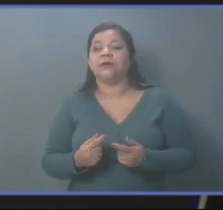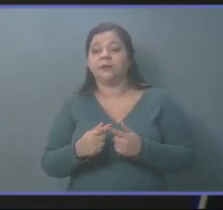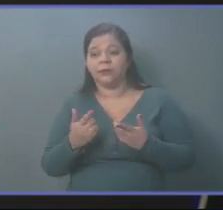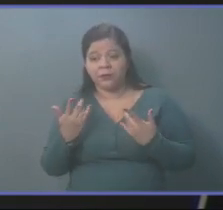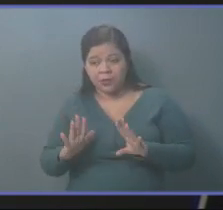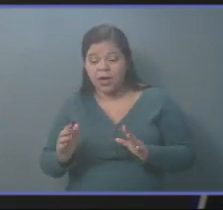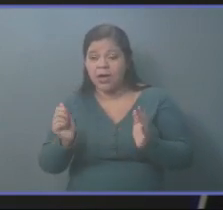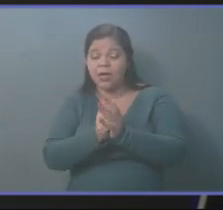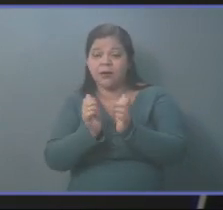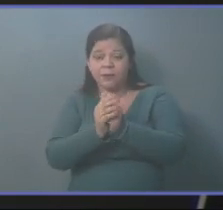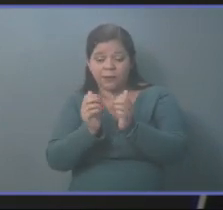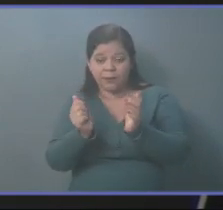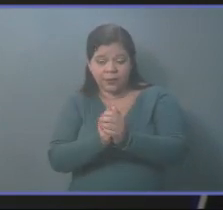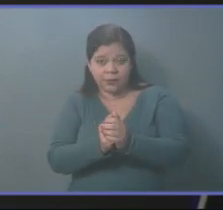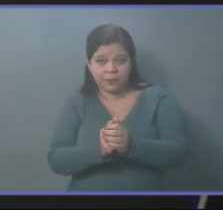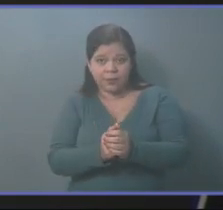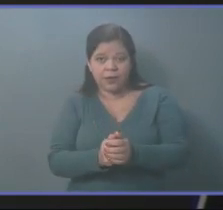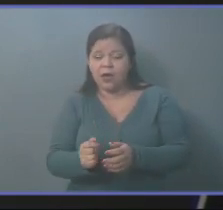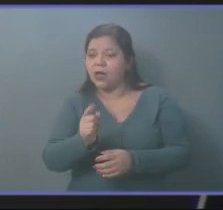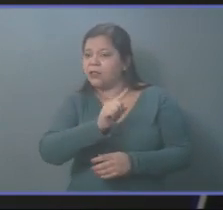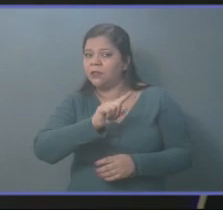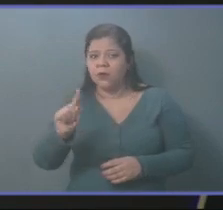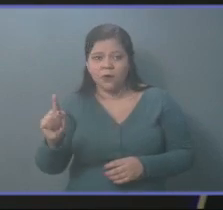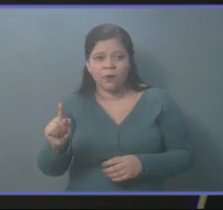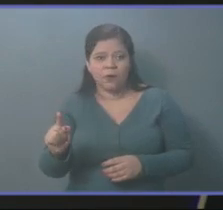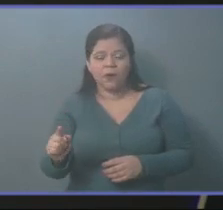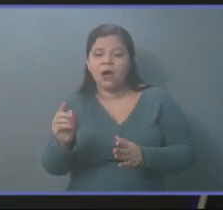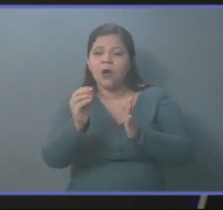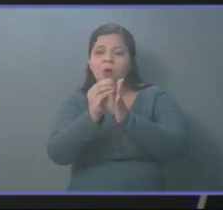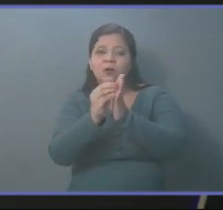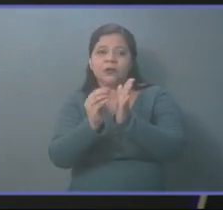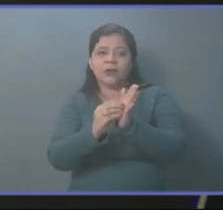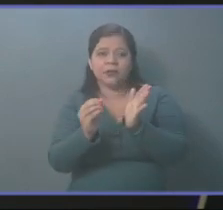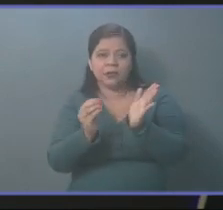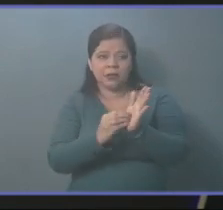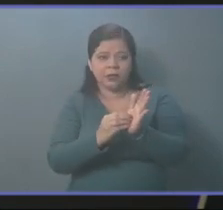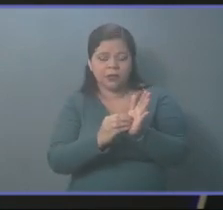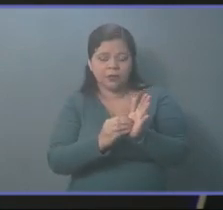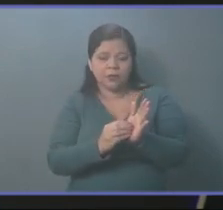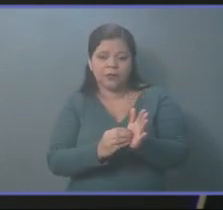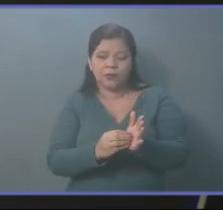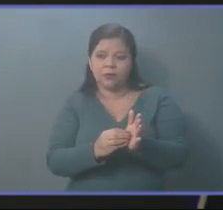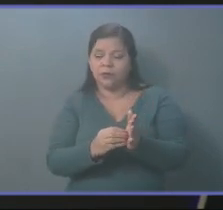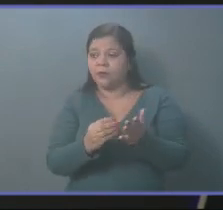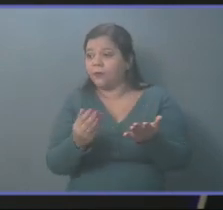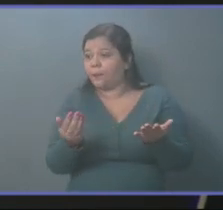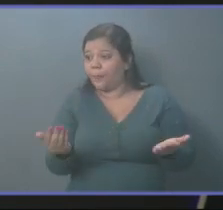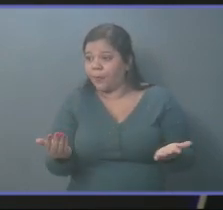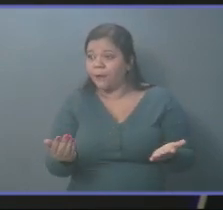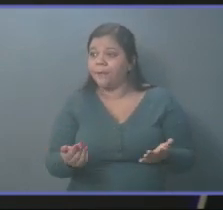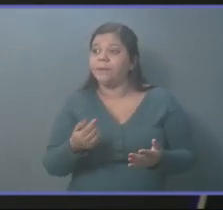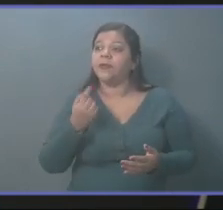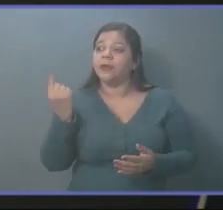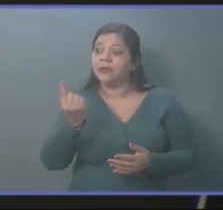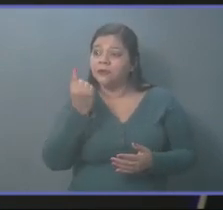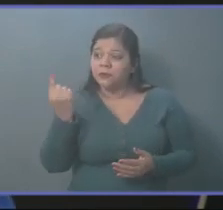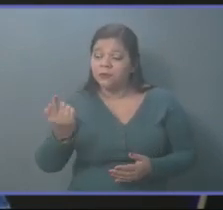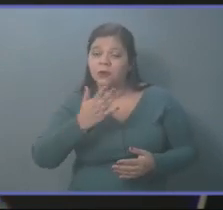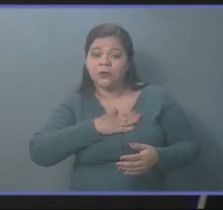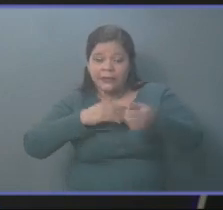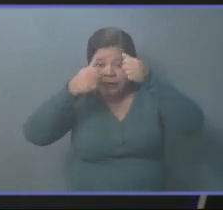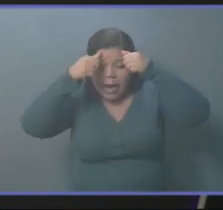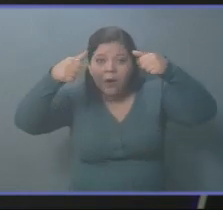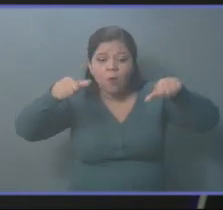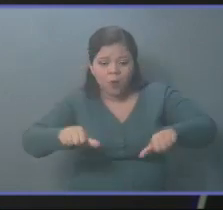problema no es el contenido necesariamente, es que tiene que haber acuerdos